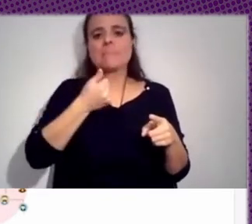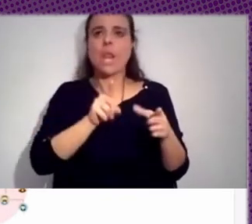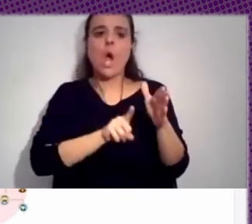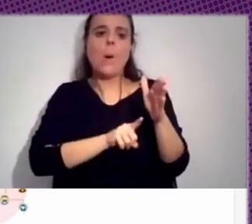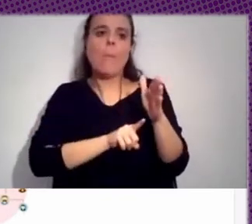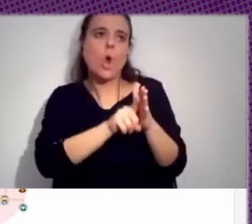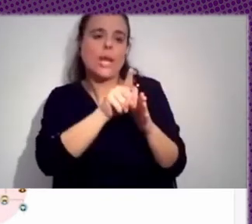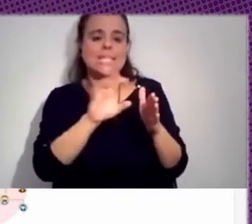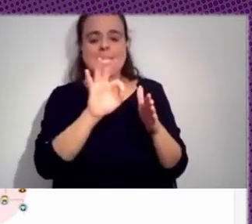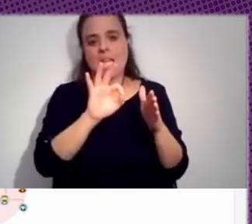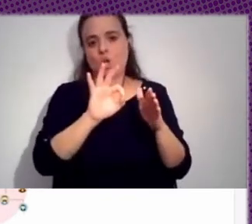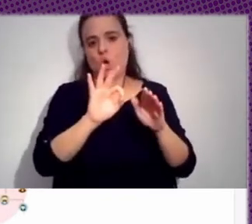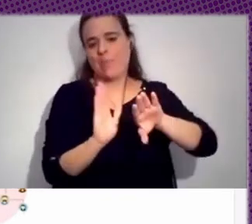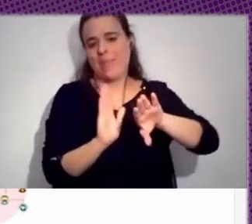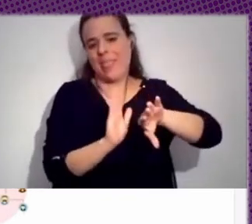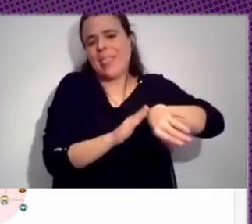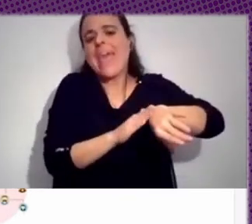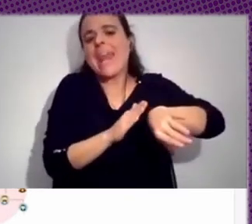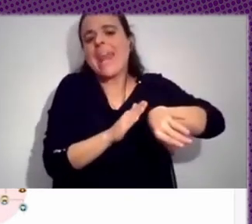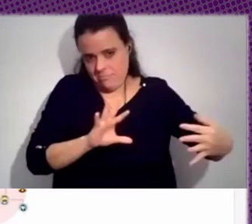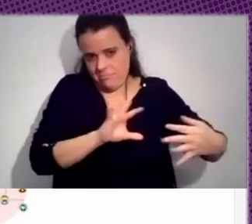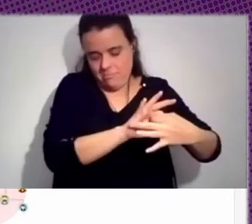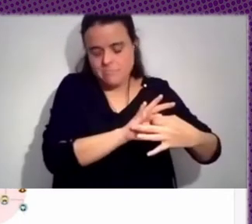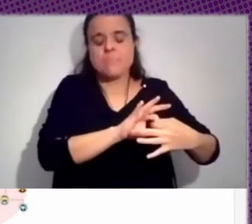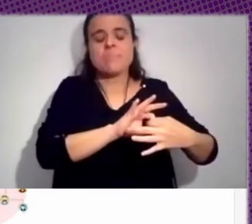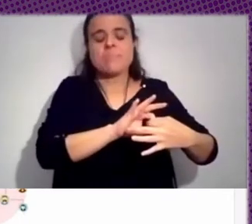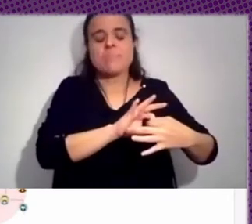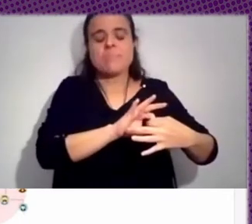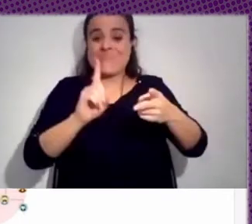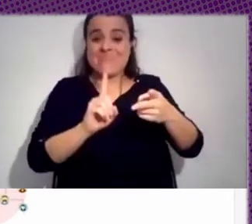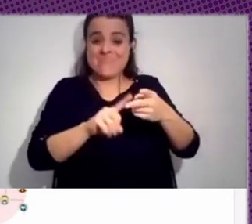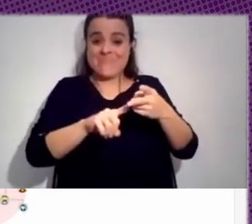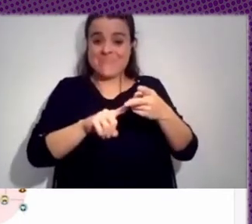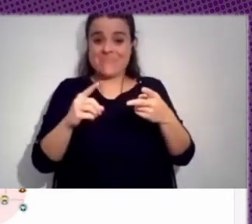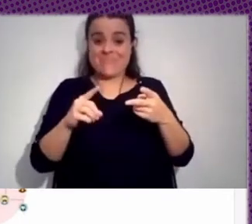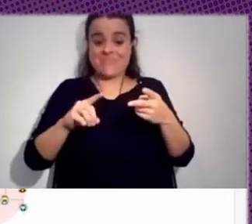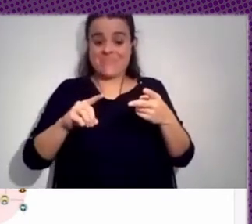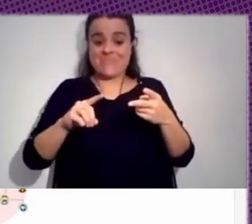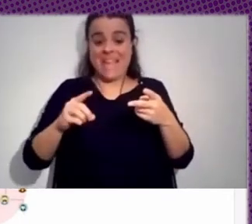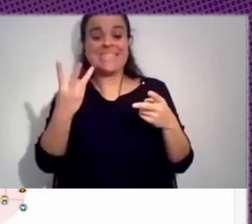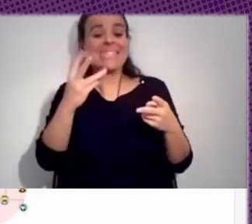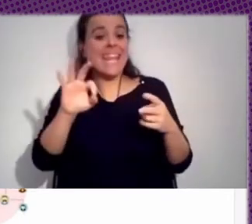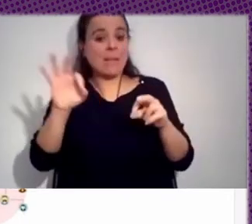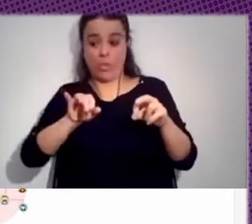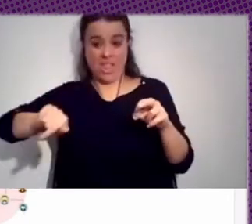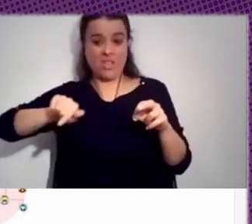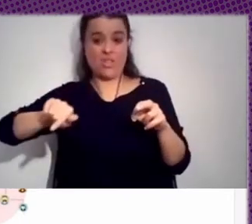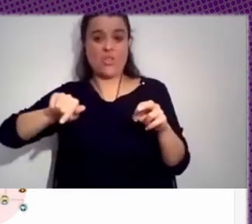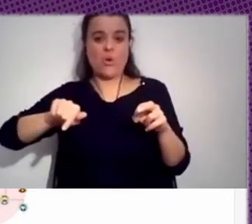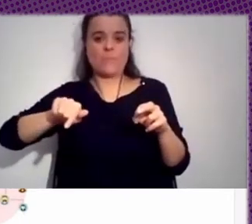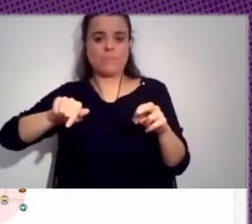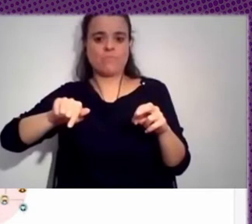izquierda, o algo así. Luego está el otro 30% al otro lado, que son esa gente autoritaria, que tienen valores antidemocráticos, en